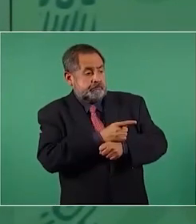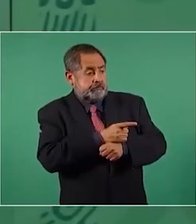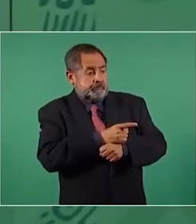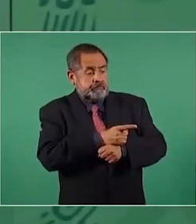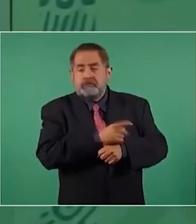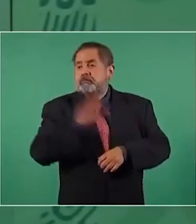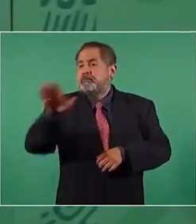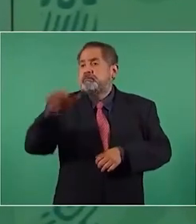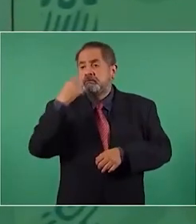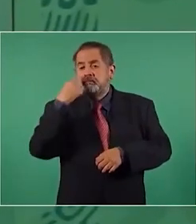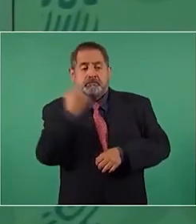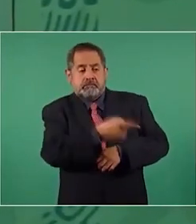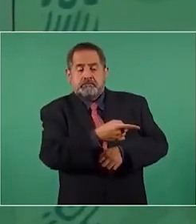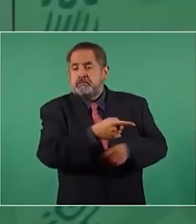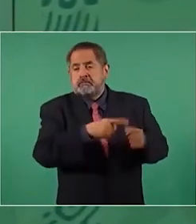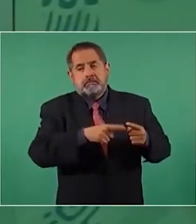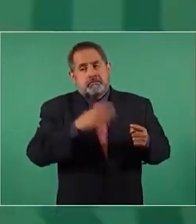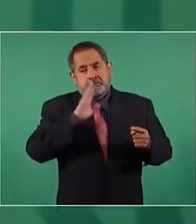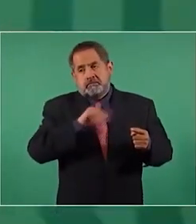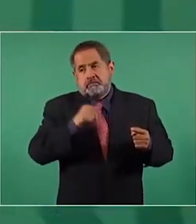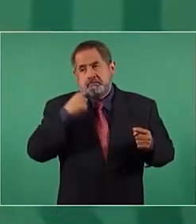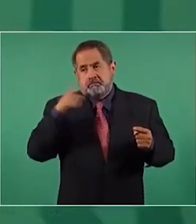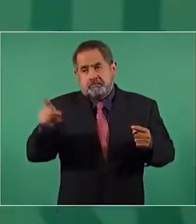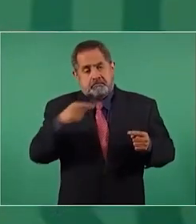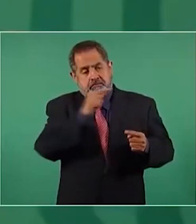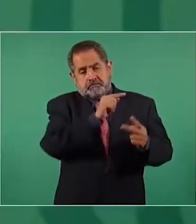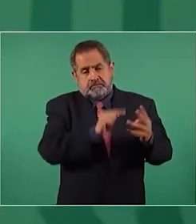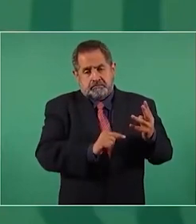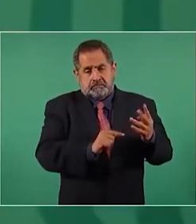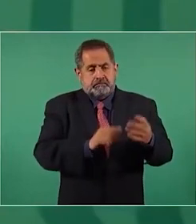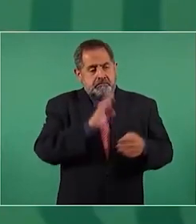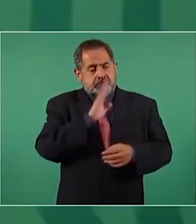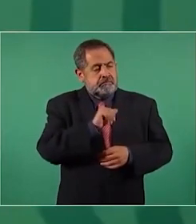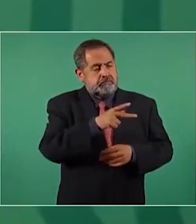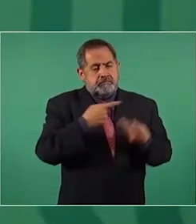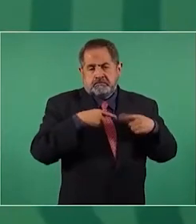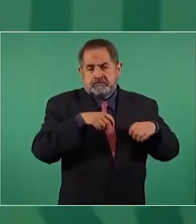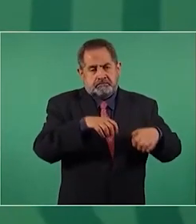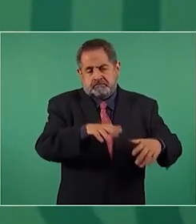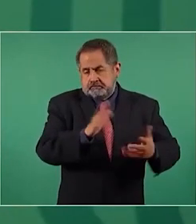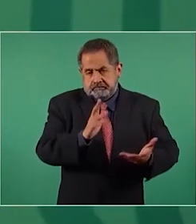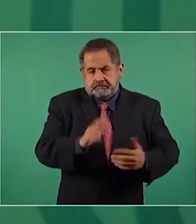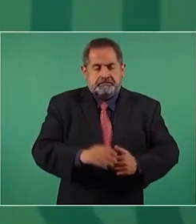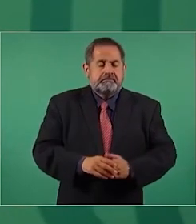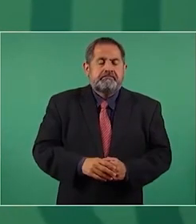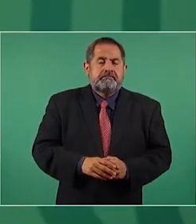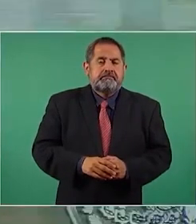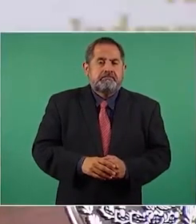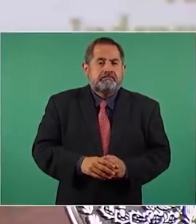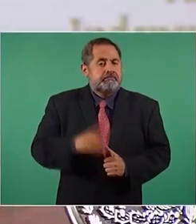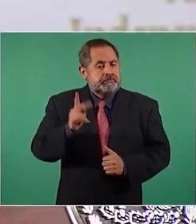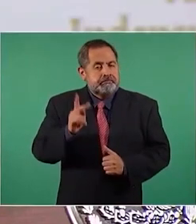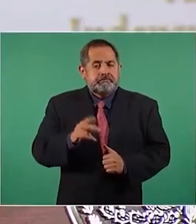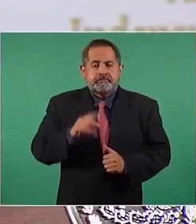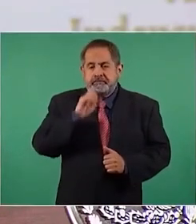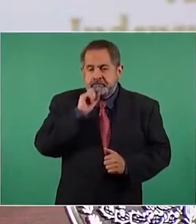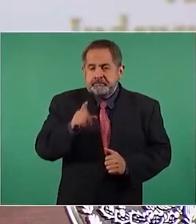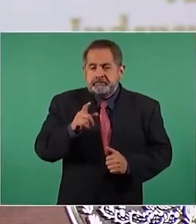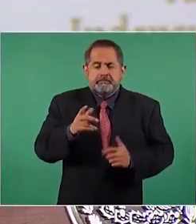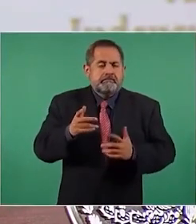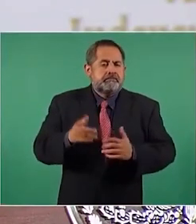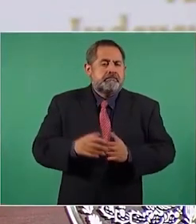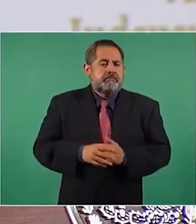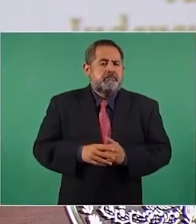malos servidores públicos. Nada más que también procurar